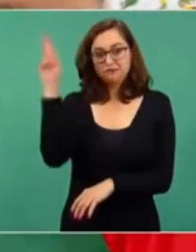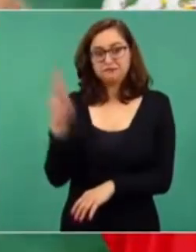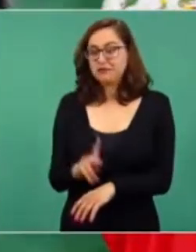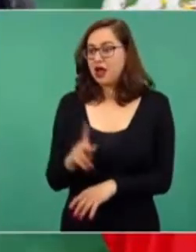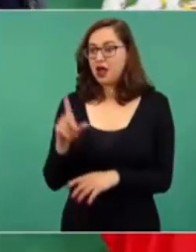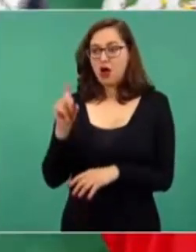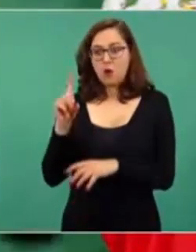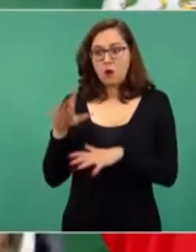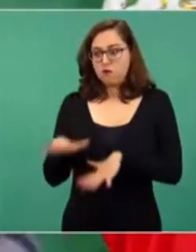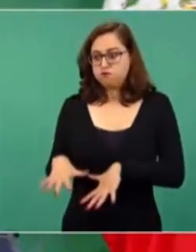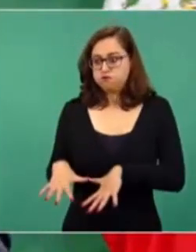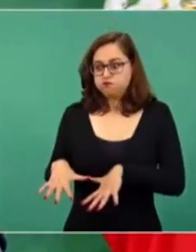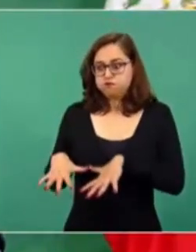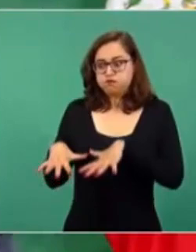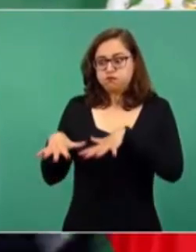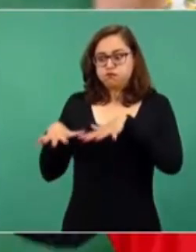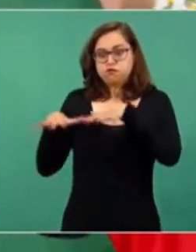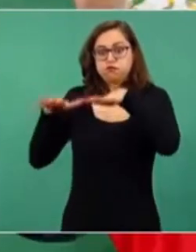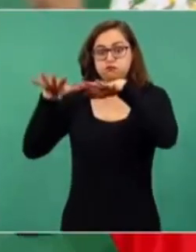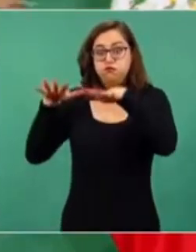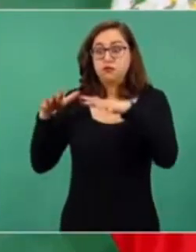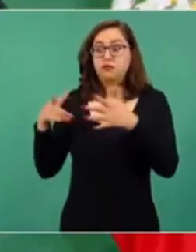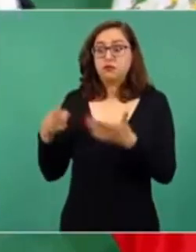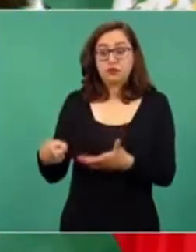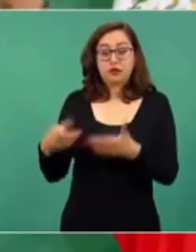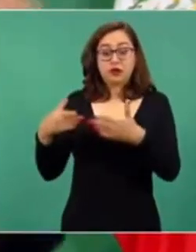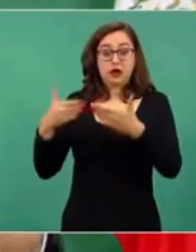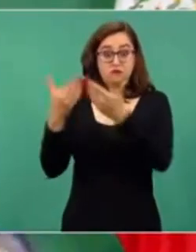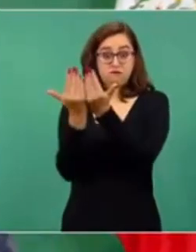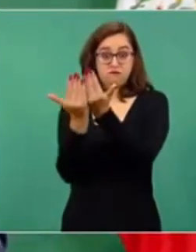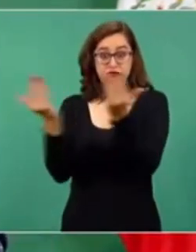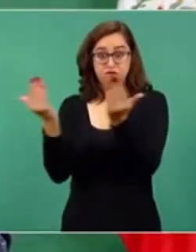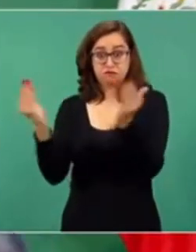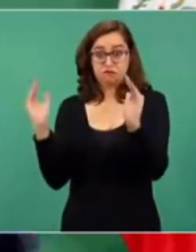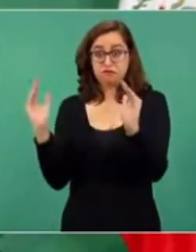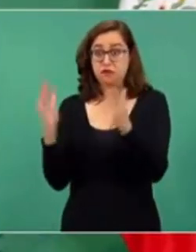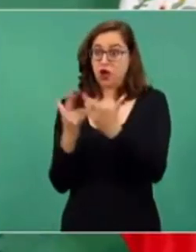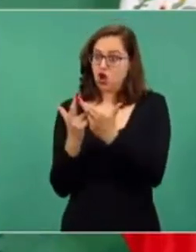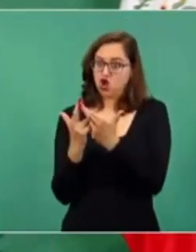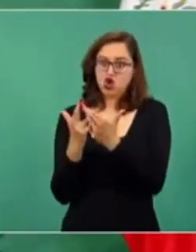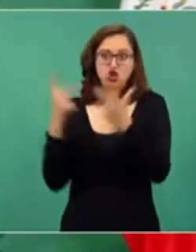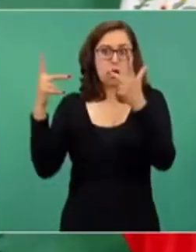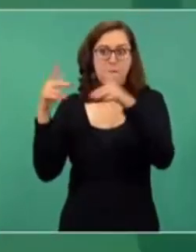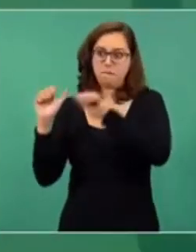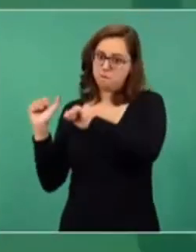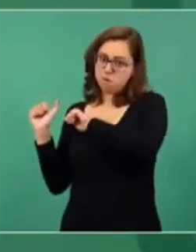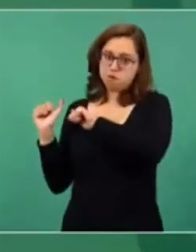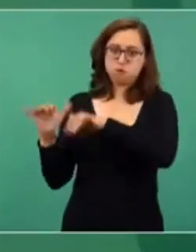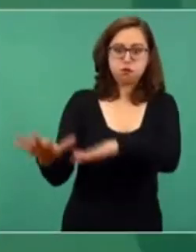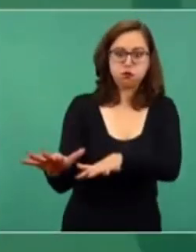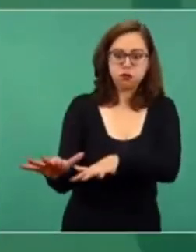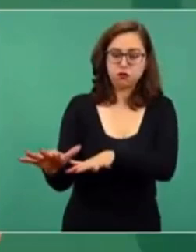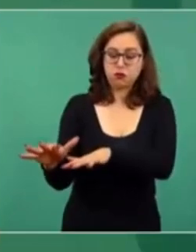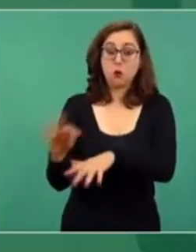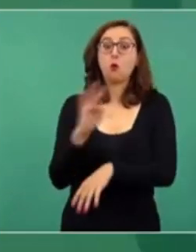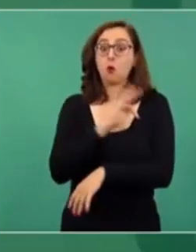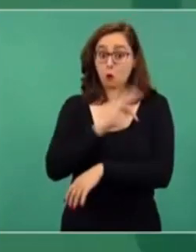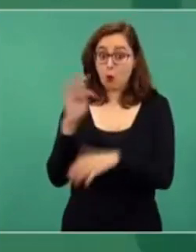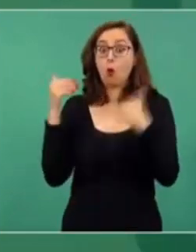soltar agua, porque si no reventaba la presa, en este caso la última presa del Grijalva,